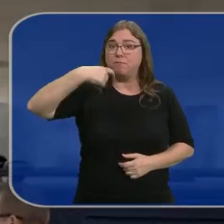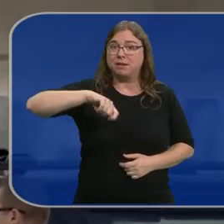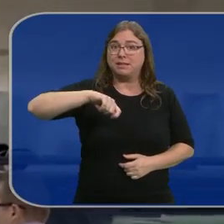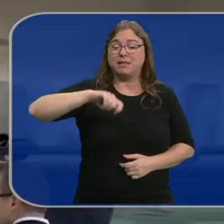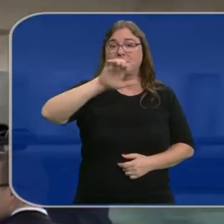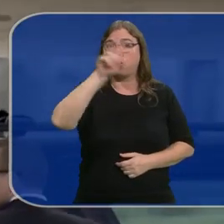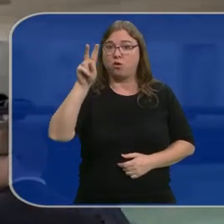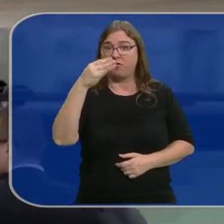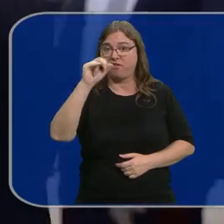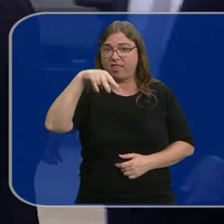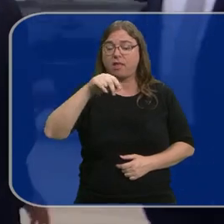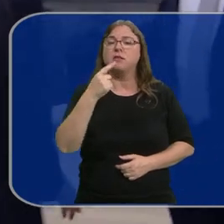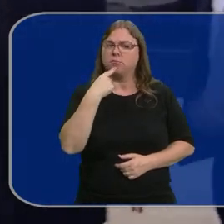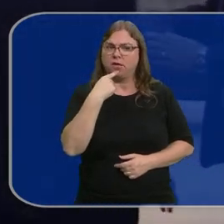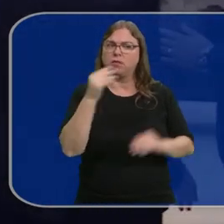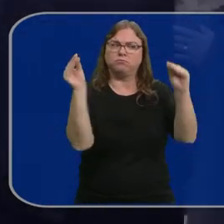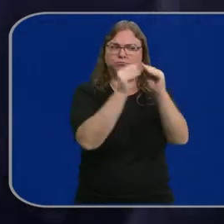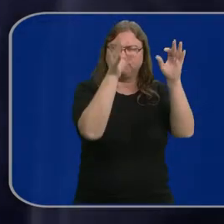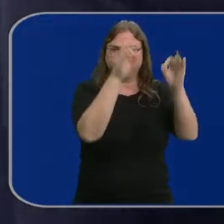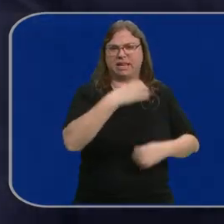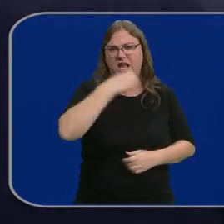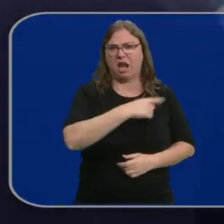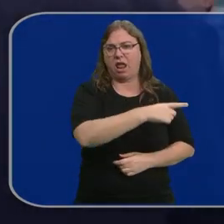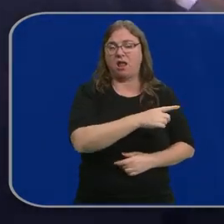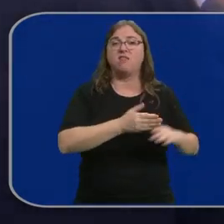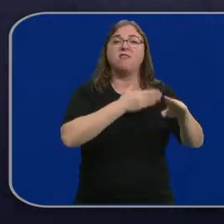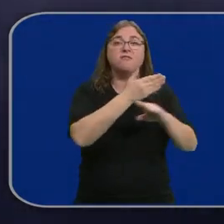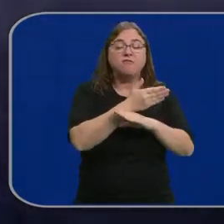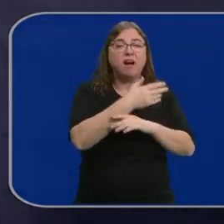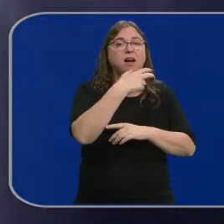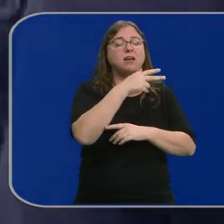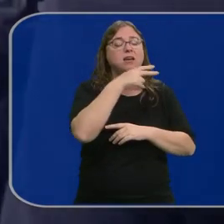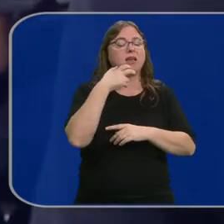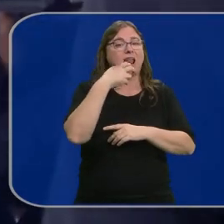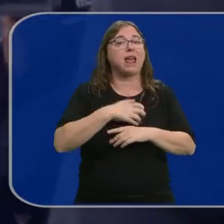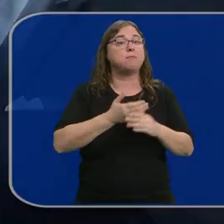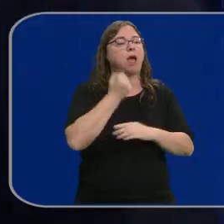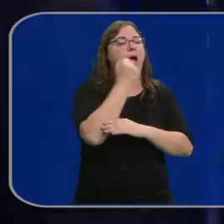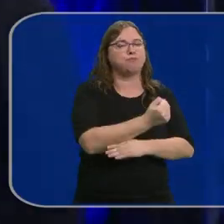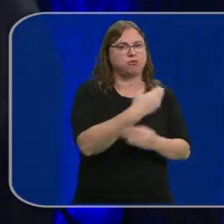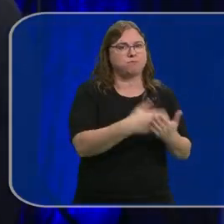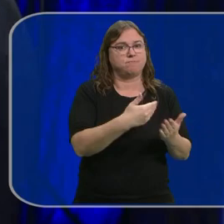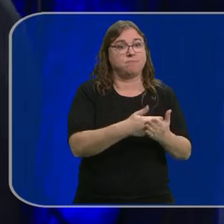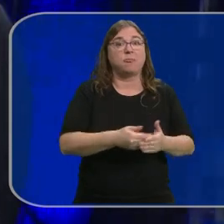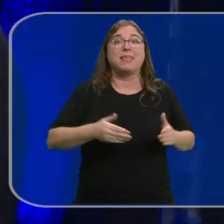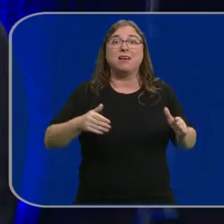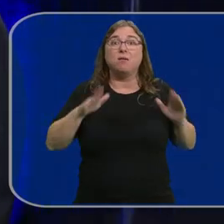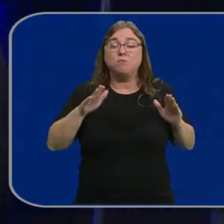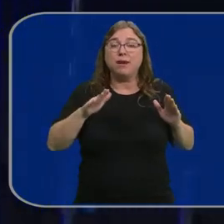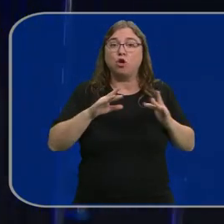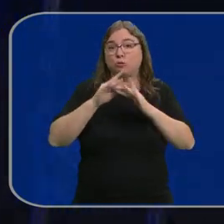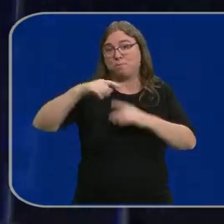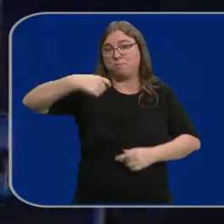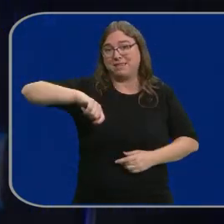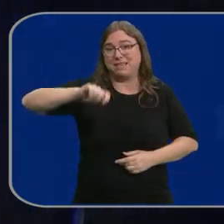de Estados Unidos, Joe Biden, ha respaldado esa versión en Tel Aviv, a donde ha viajado para expresar su respaldo a Israel. Sin embargo, el mandatario